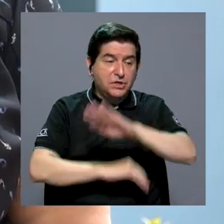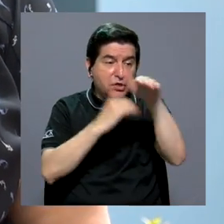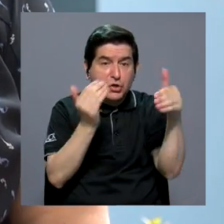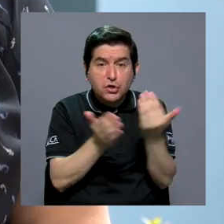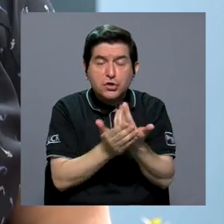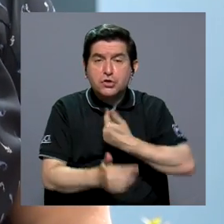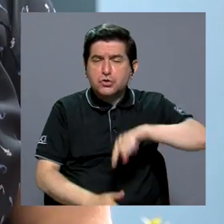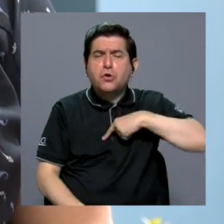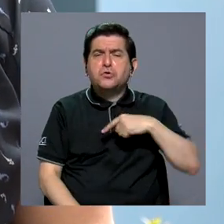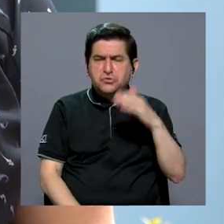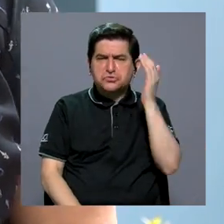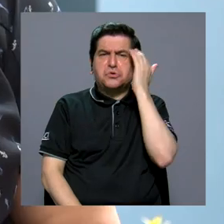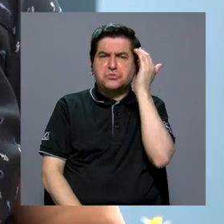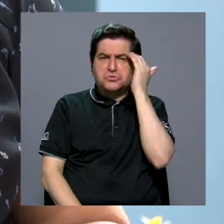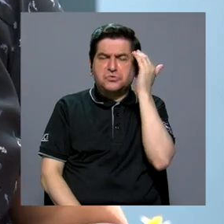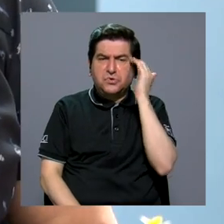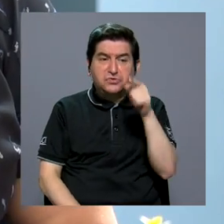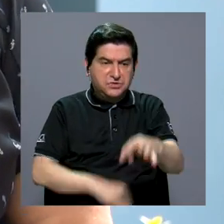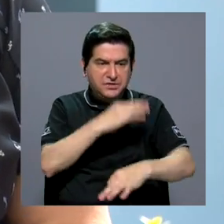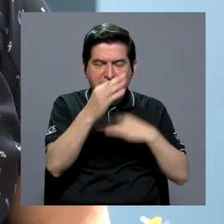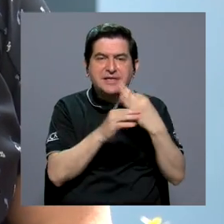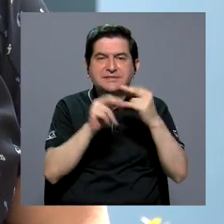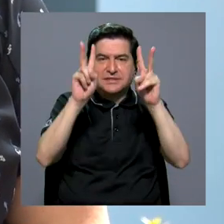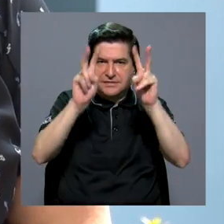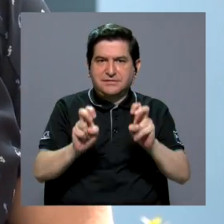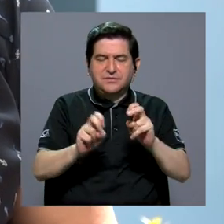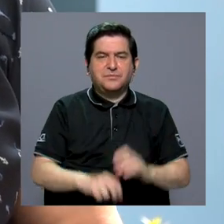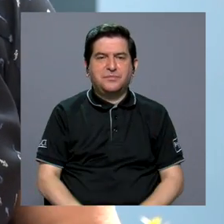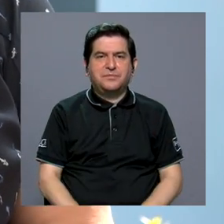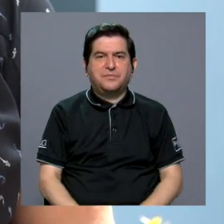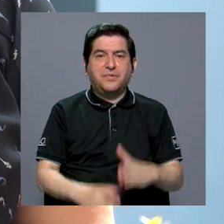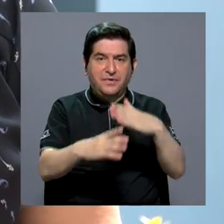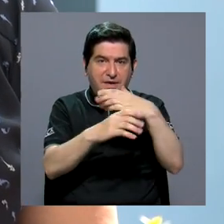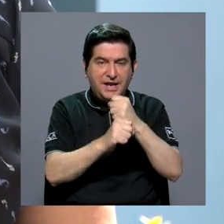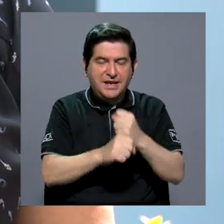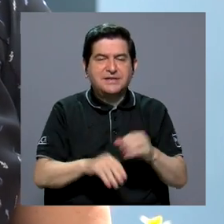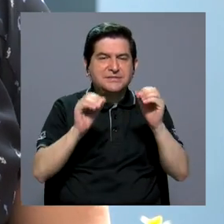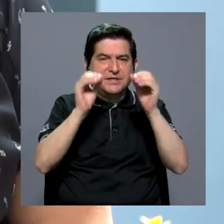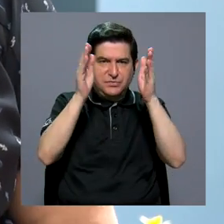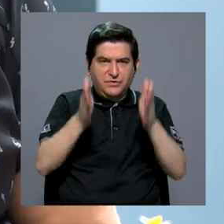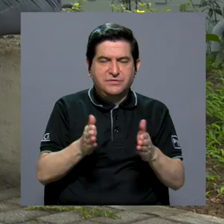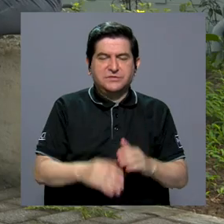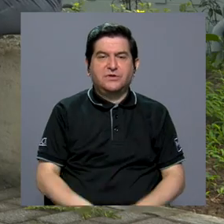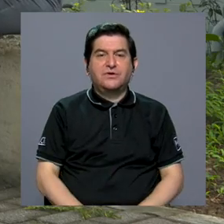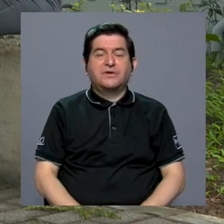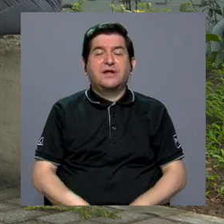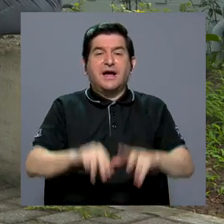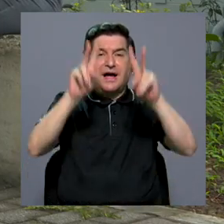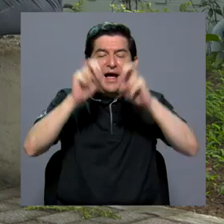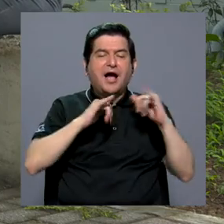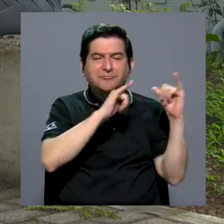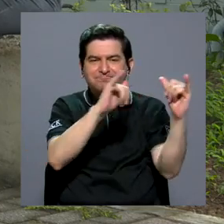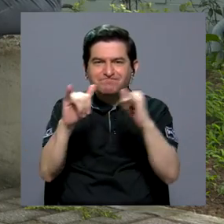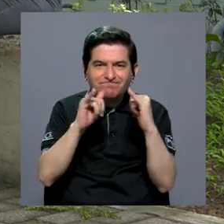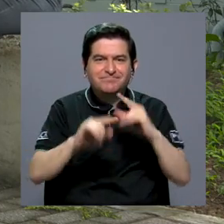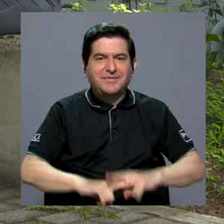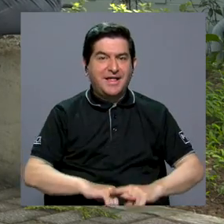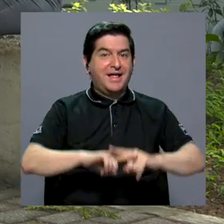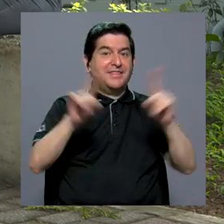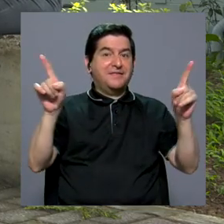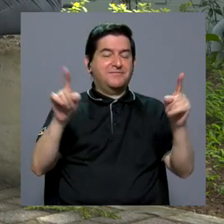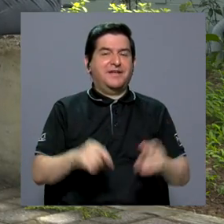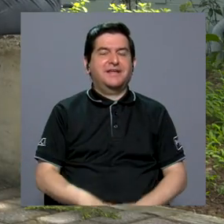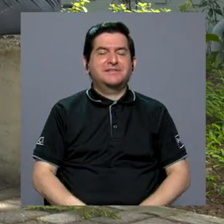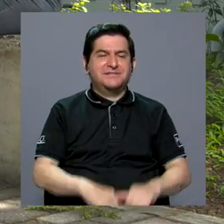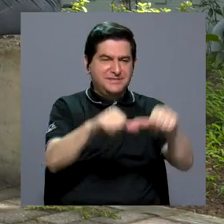todos estamos muy familiarizados con ese tipo de pruebas, ¿verdad? Las que nos hacen nuestros docentes. Las pruebas estandarizadas, a diferencia